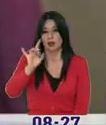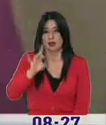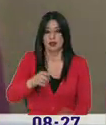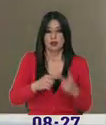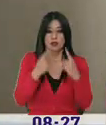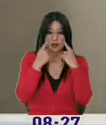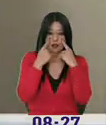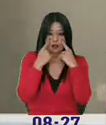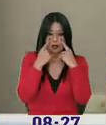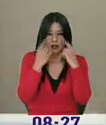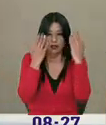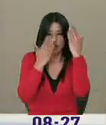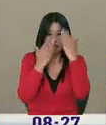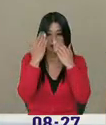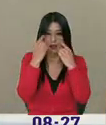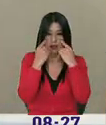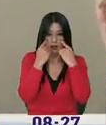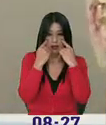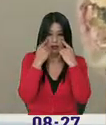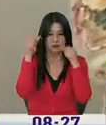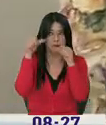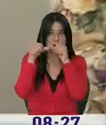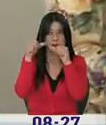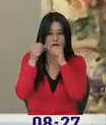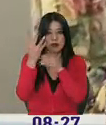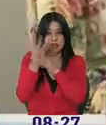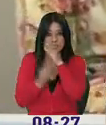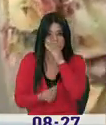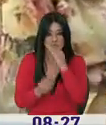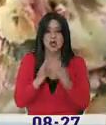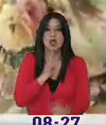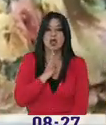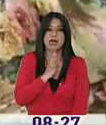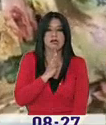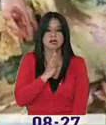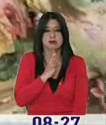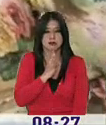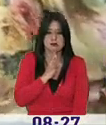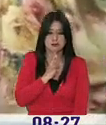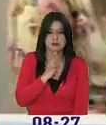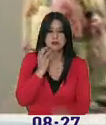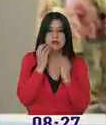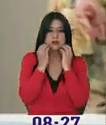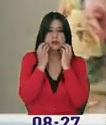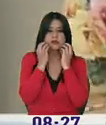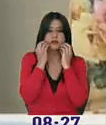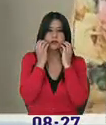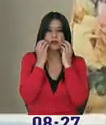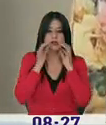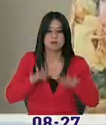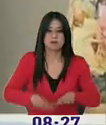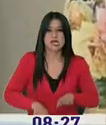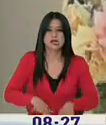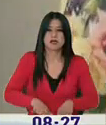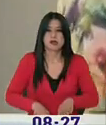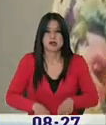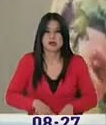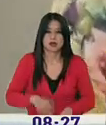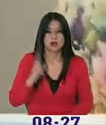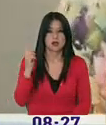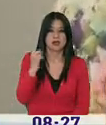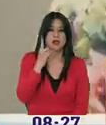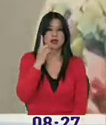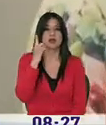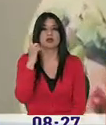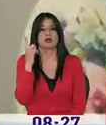visión o visión borrosa, pérdida en memoria, dificultad para hablar, sensación de hormigueo, pesadez en las piernas, mareo o vértigo.